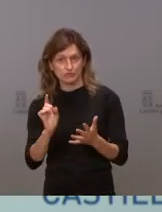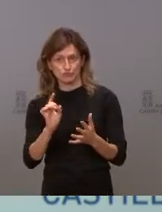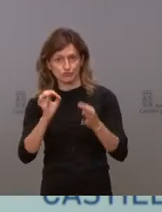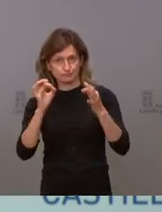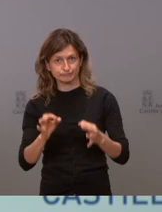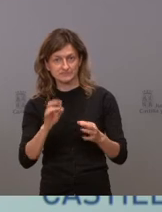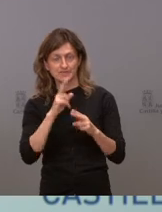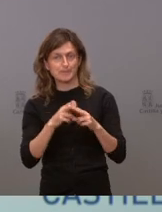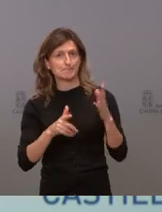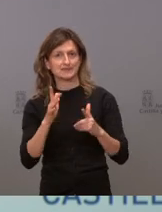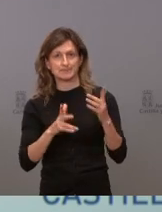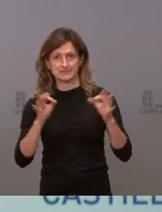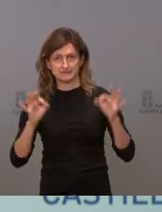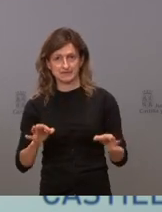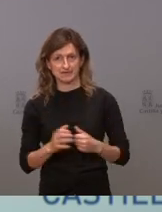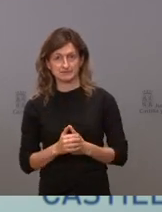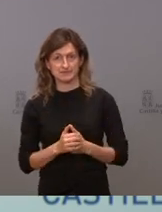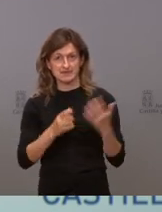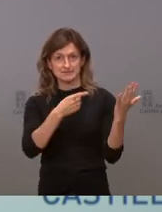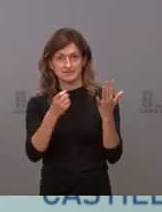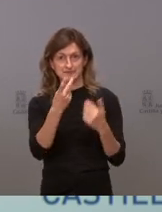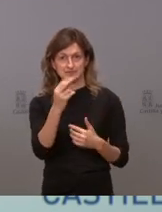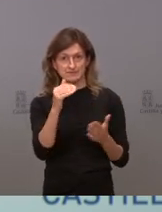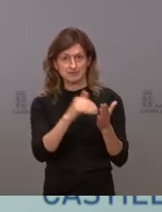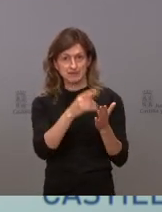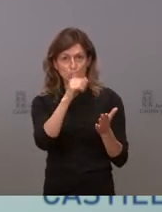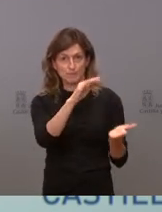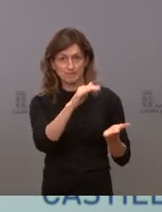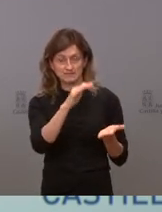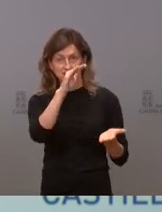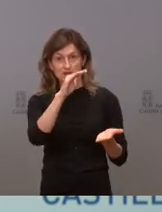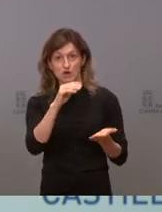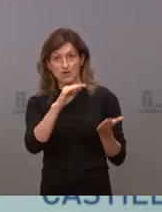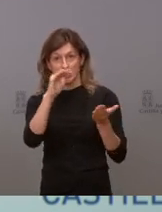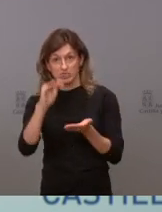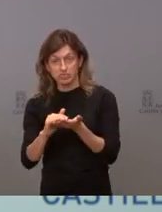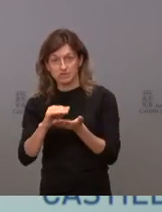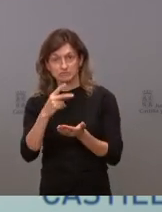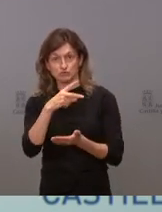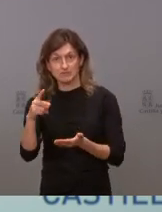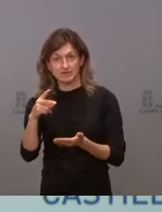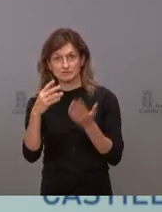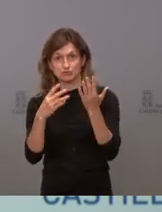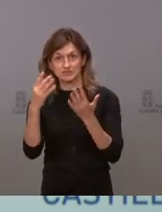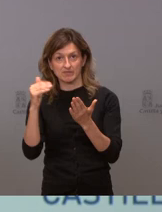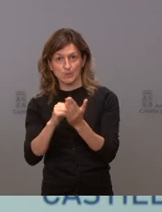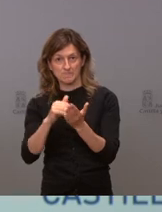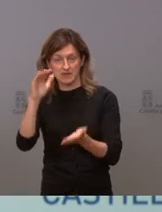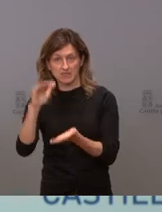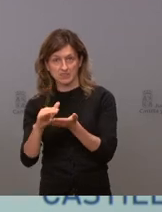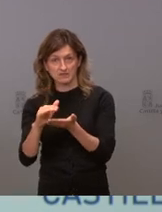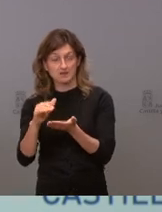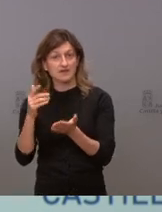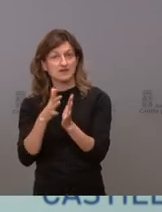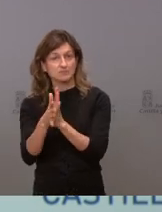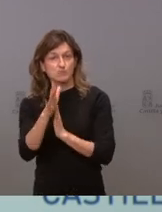Son matemáticas. De 620.000 en un mes a 85.000 en 15 días hay un salto. Quien tiene